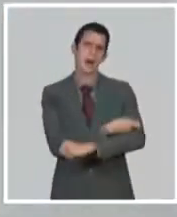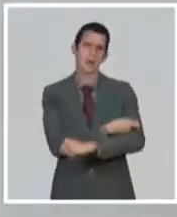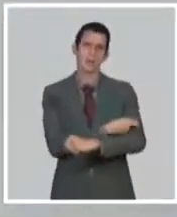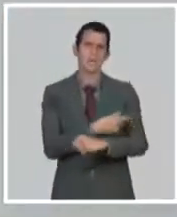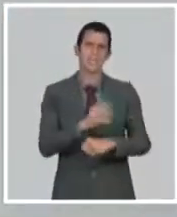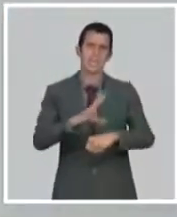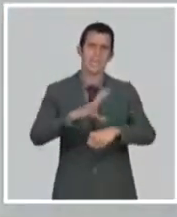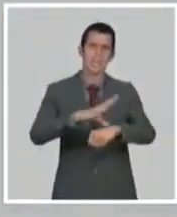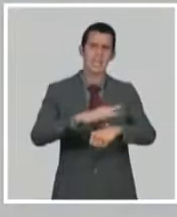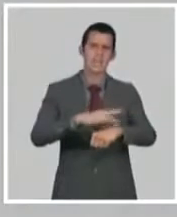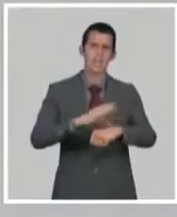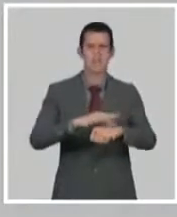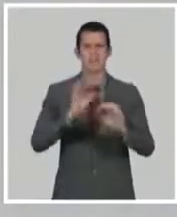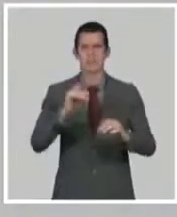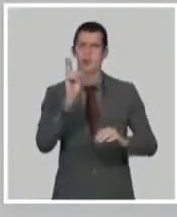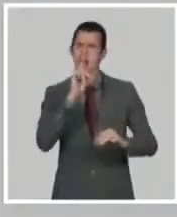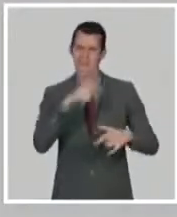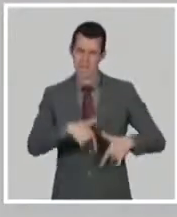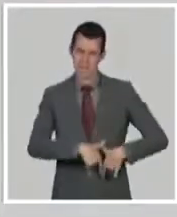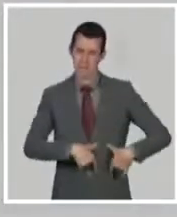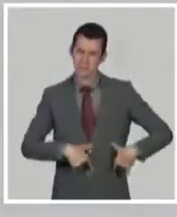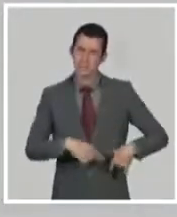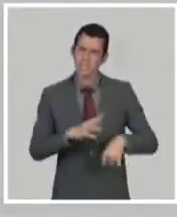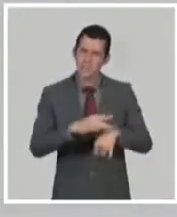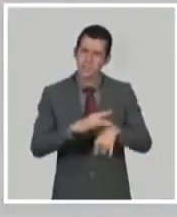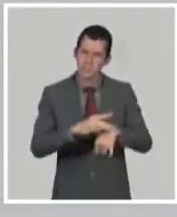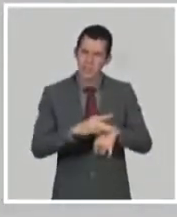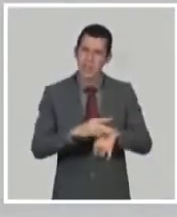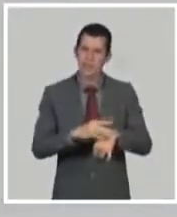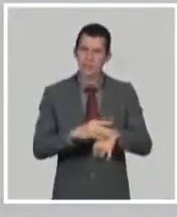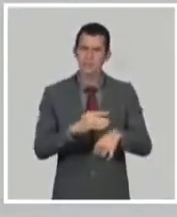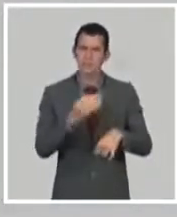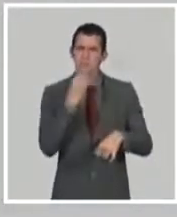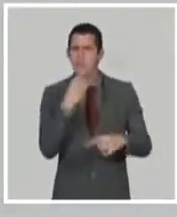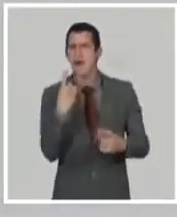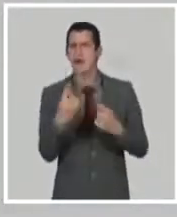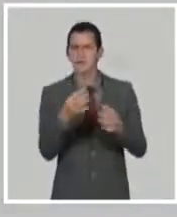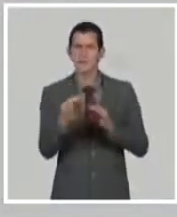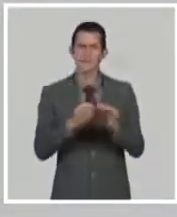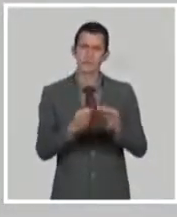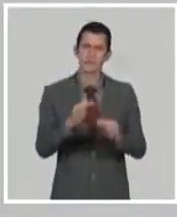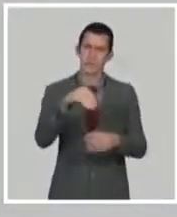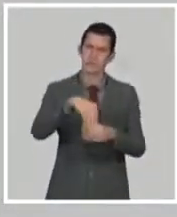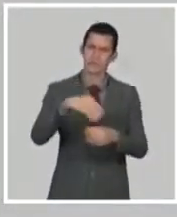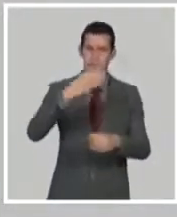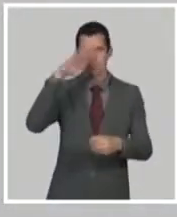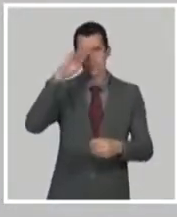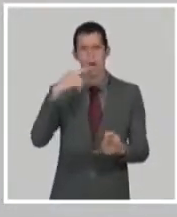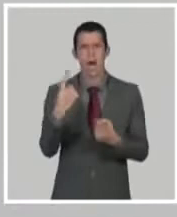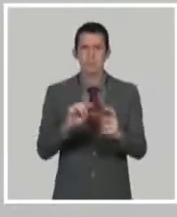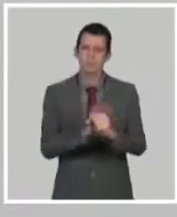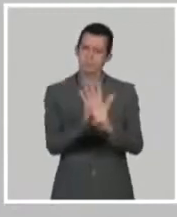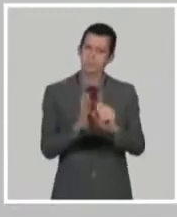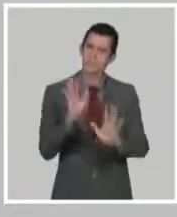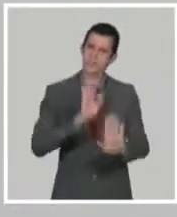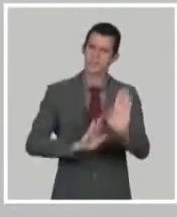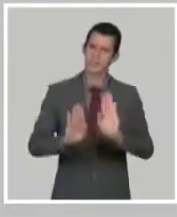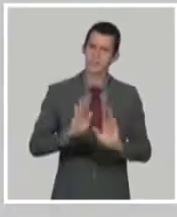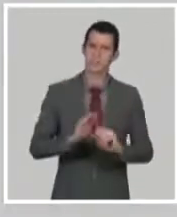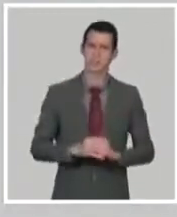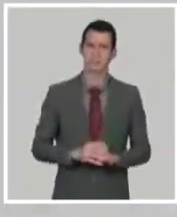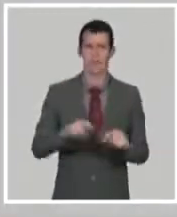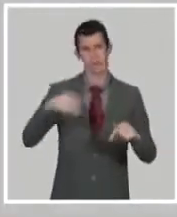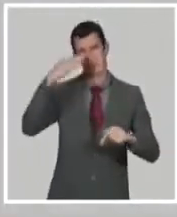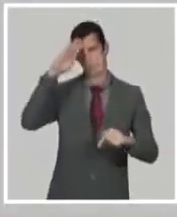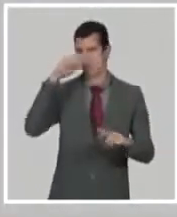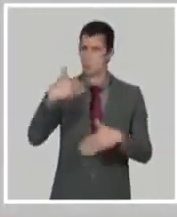infectadas con el virus de la hepatitis B. No es una vacuna para aplicar en Cuba, porque en Cuba no tenemos ese problema, pero en el mundo hay más de 300 y 400 millones